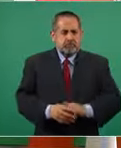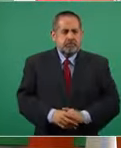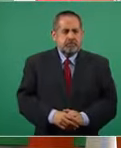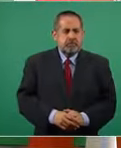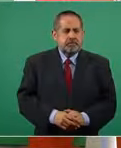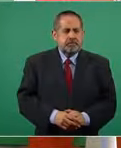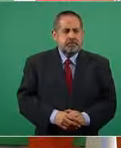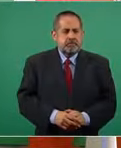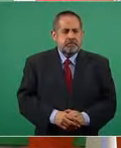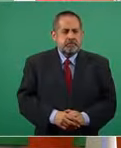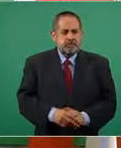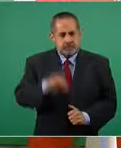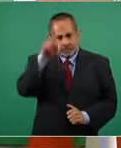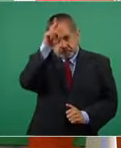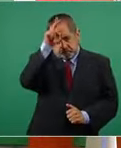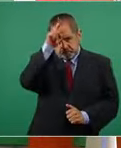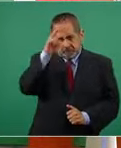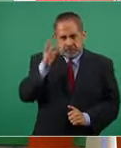Perú